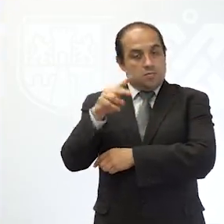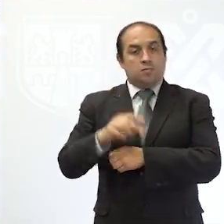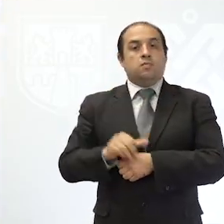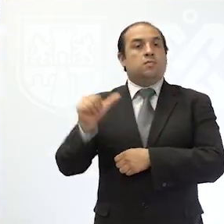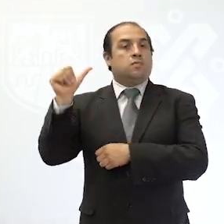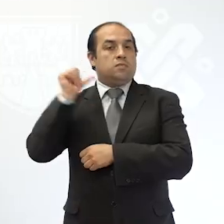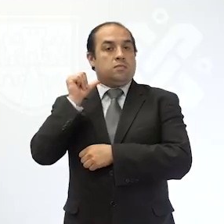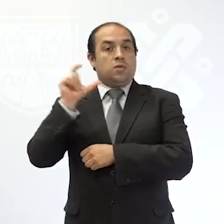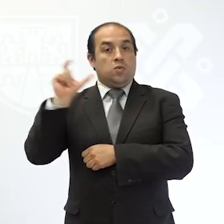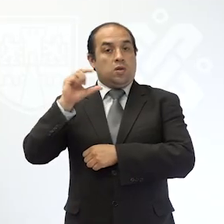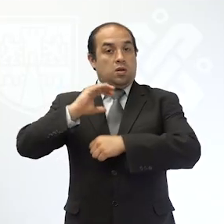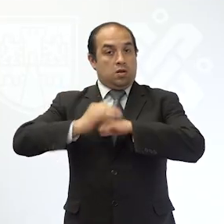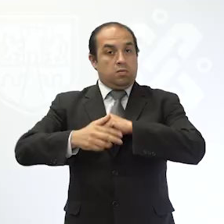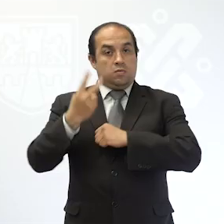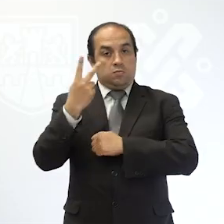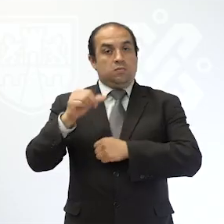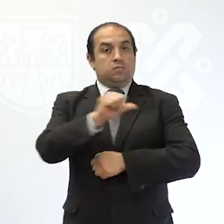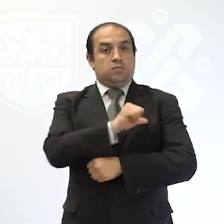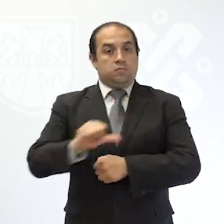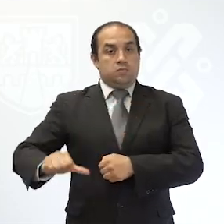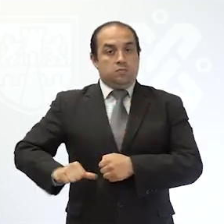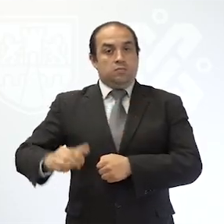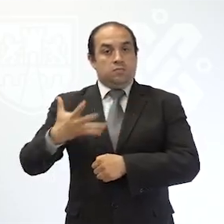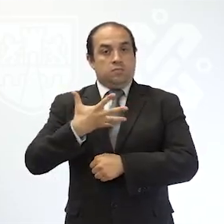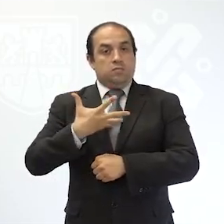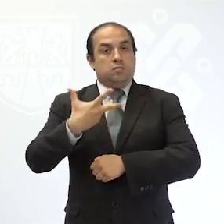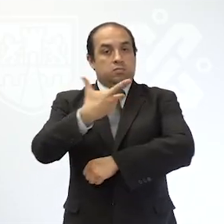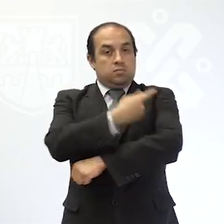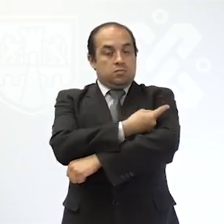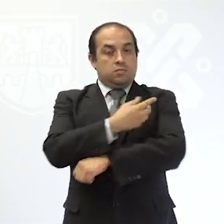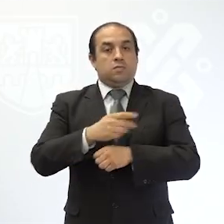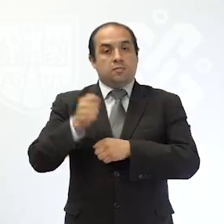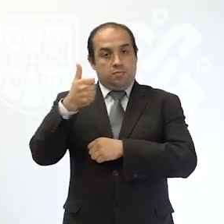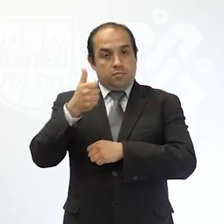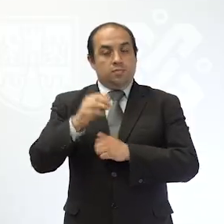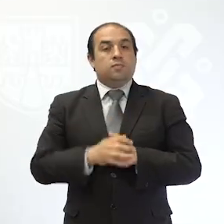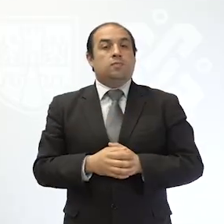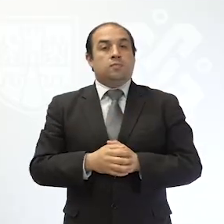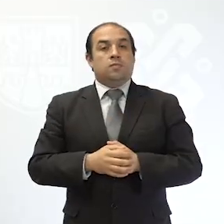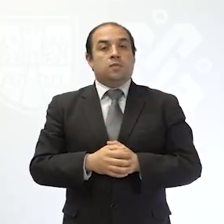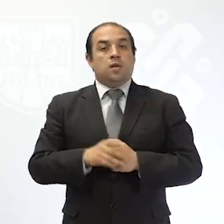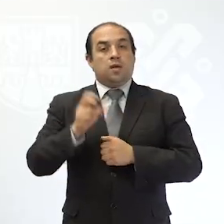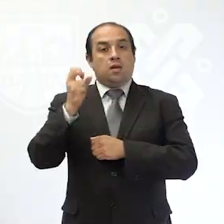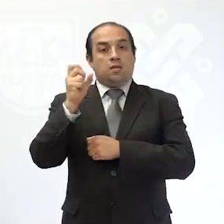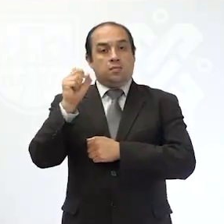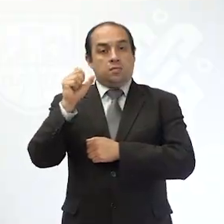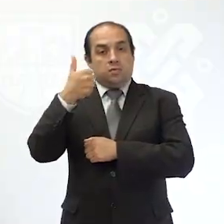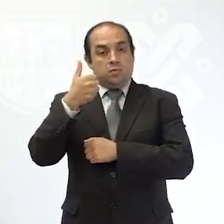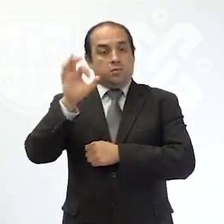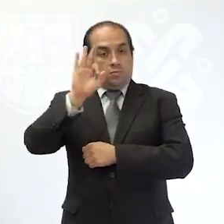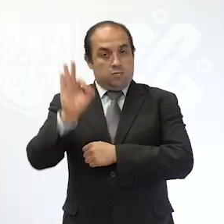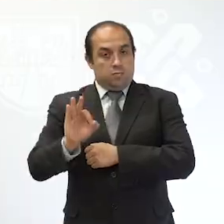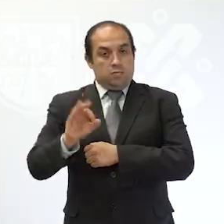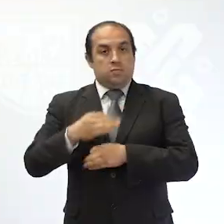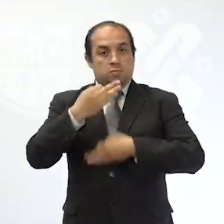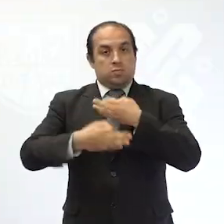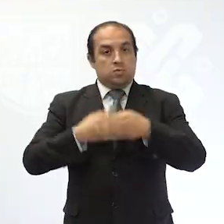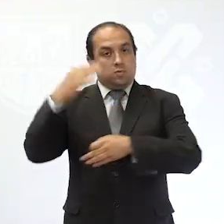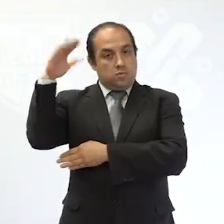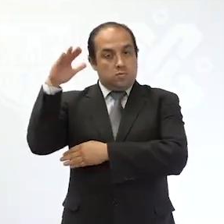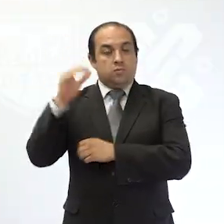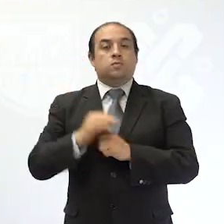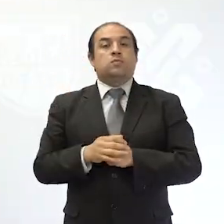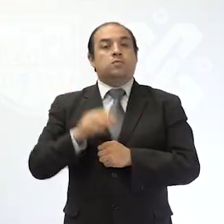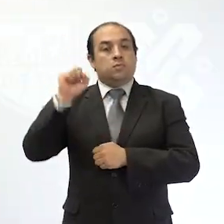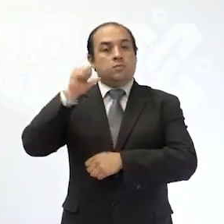Azcapotzalco. Cuando finalicen estas dos alcaldías habremos vacunado con su primera dosis al 26% de todos